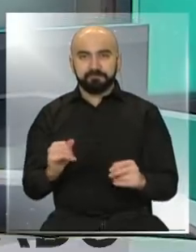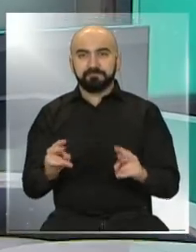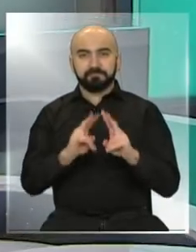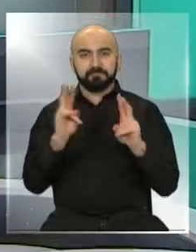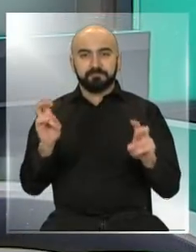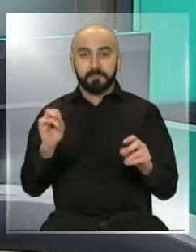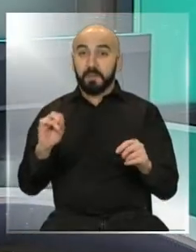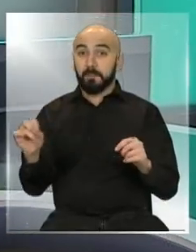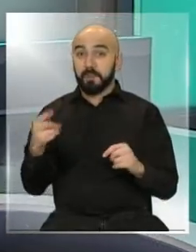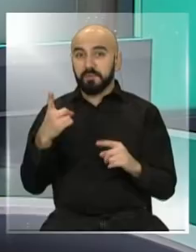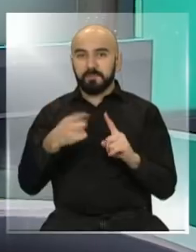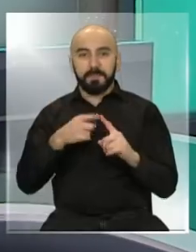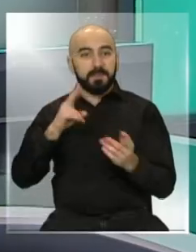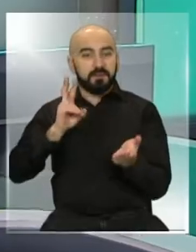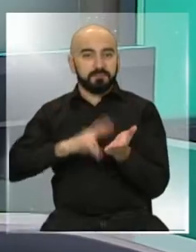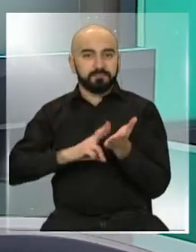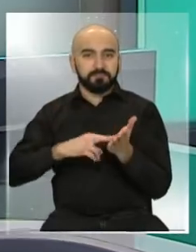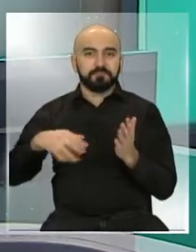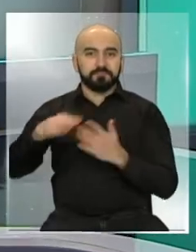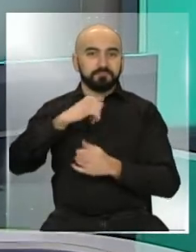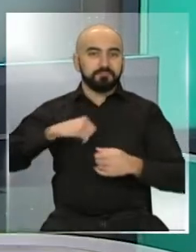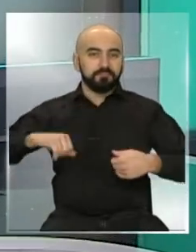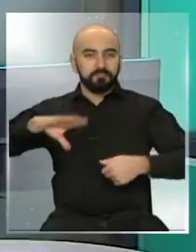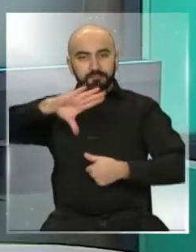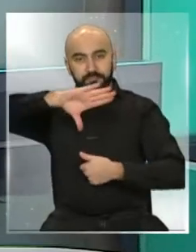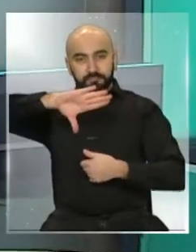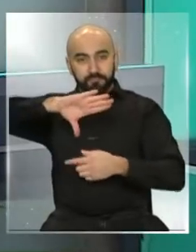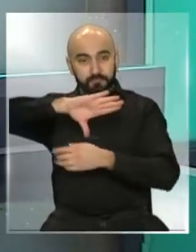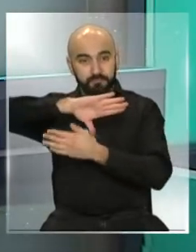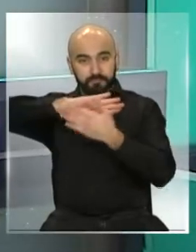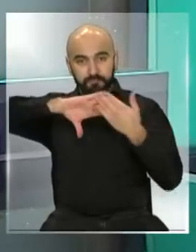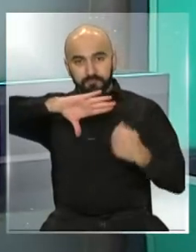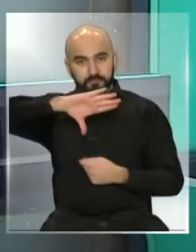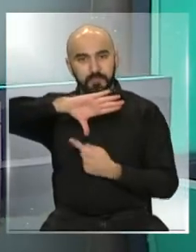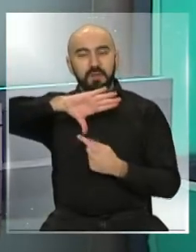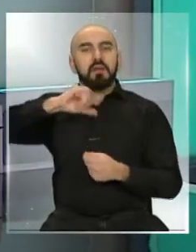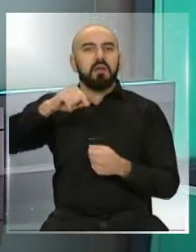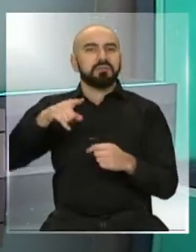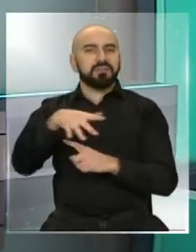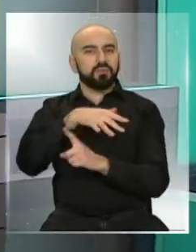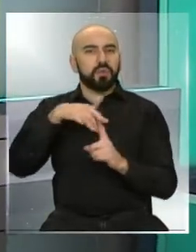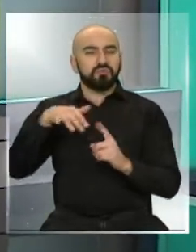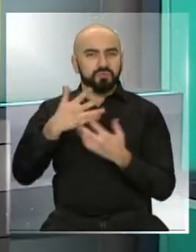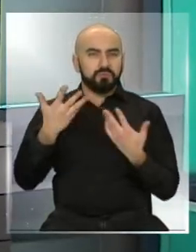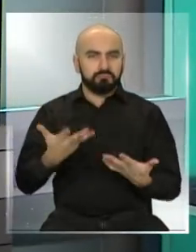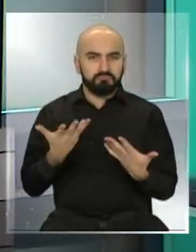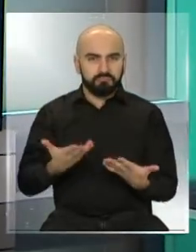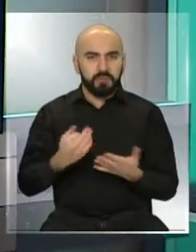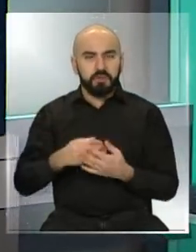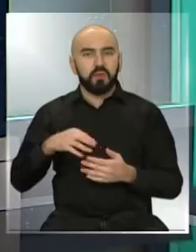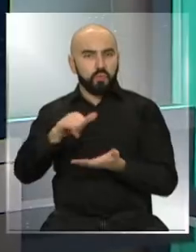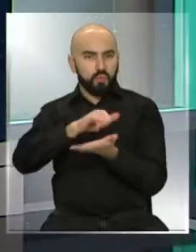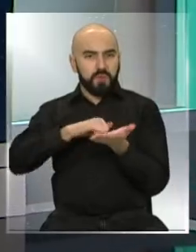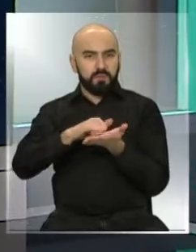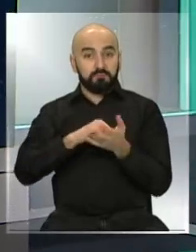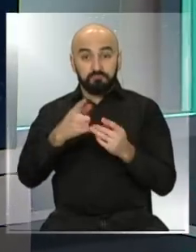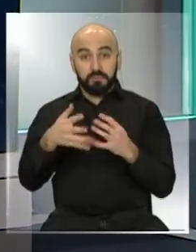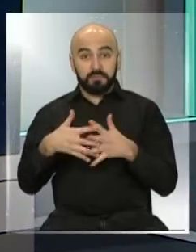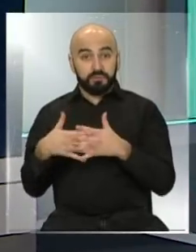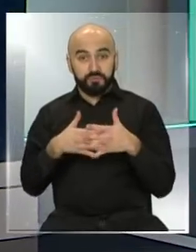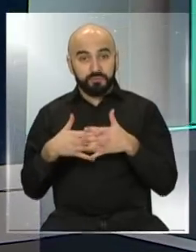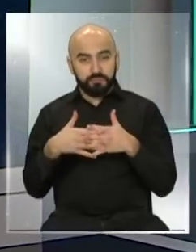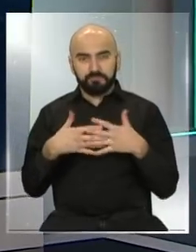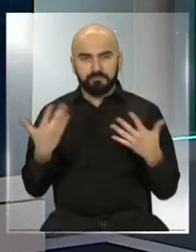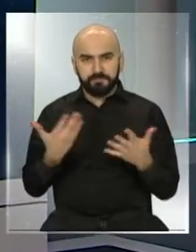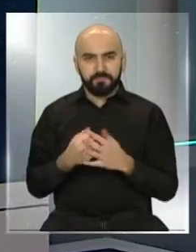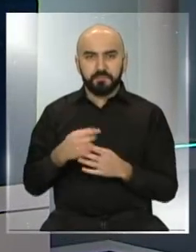primero a la realidad norteamericana, para que usted vea cuál es la situación particularmente de Nueva York. Estados Unidos, estábamos